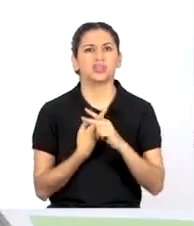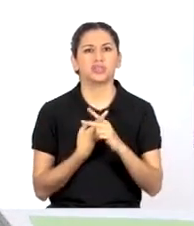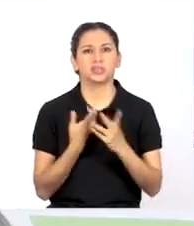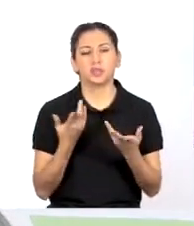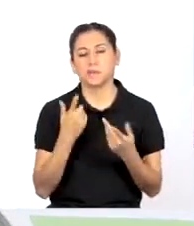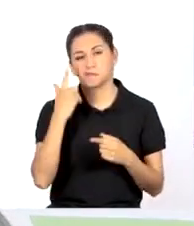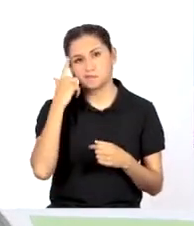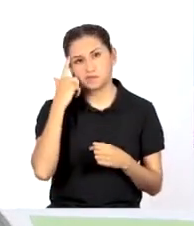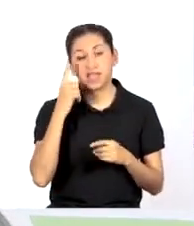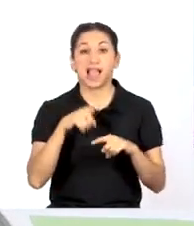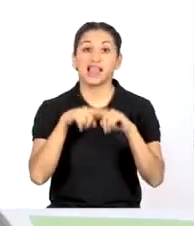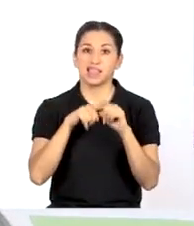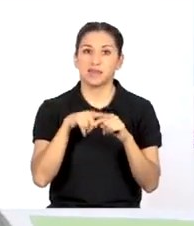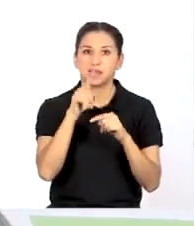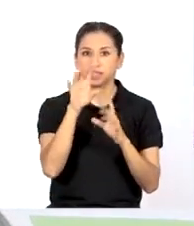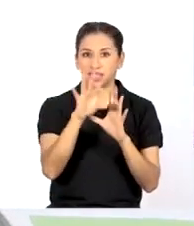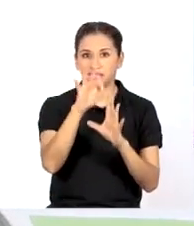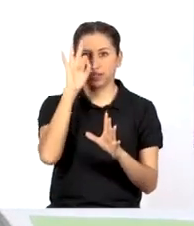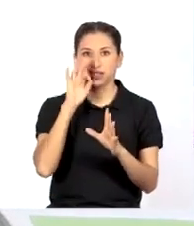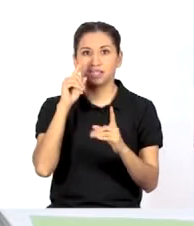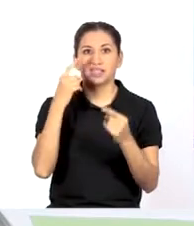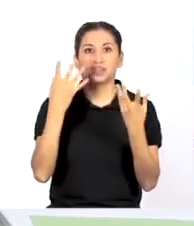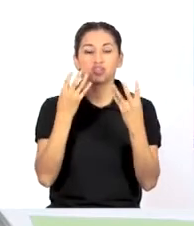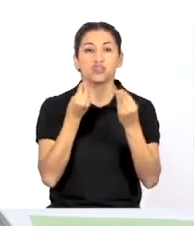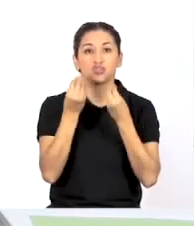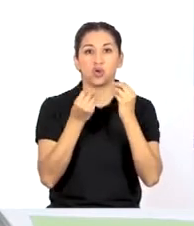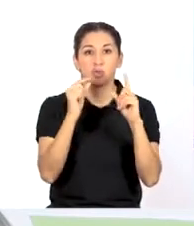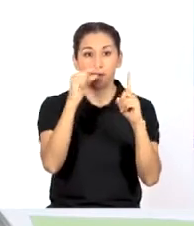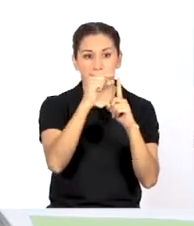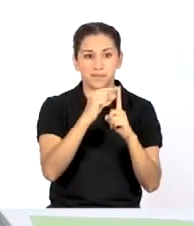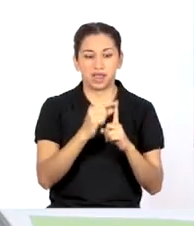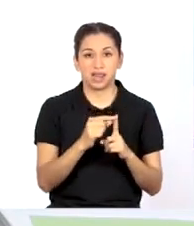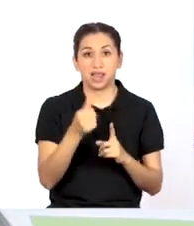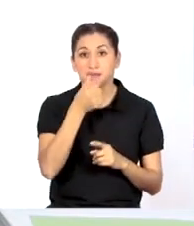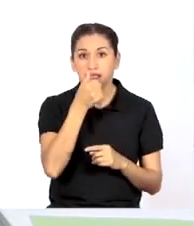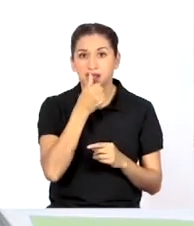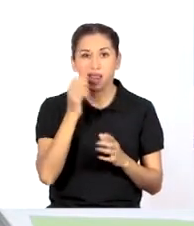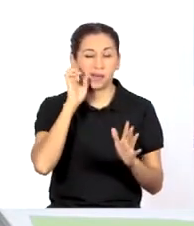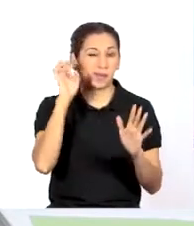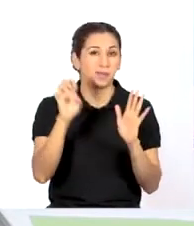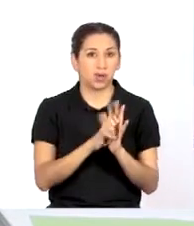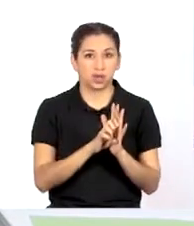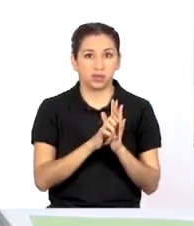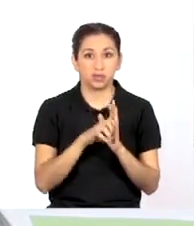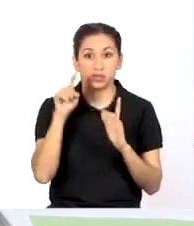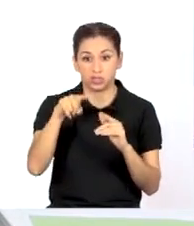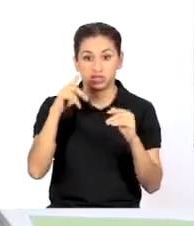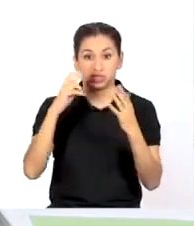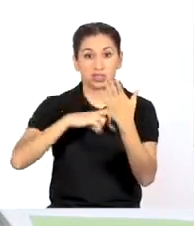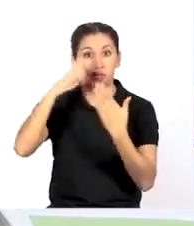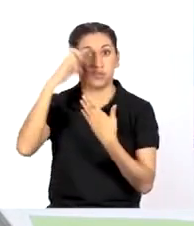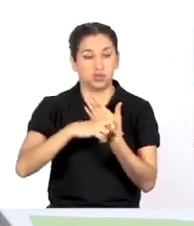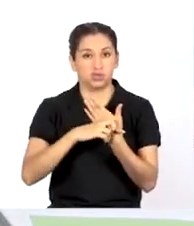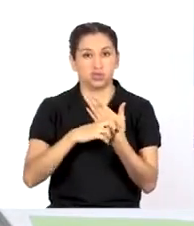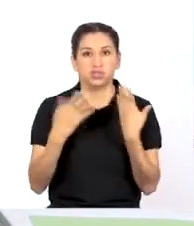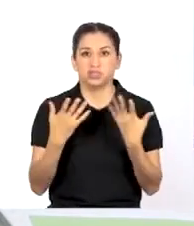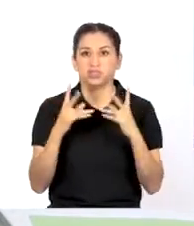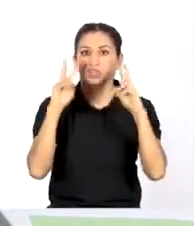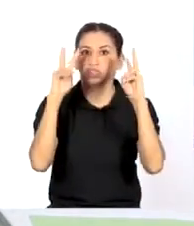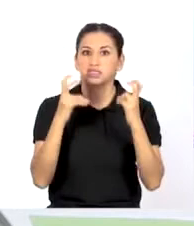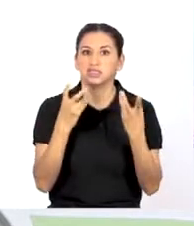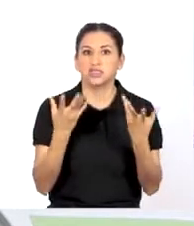debería empezar? Quizá definiendo algunos conceptos claves. Por ejemplo, este proyecto